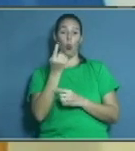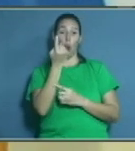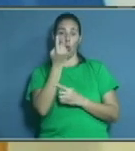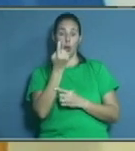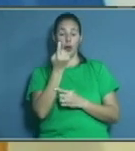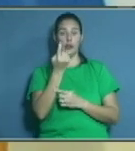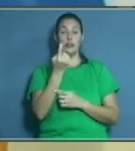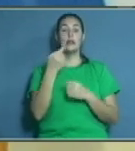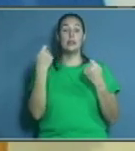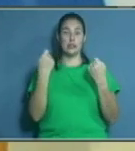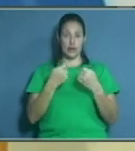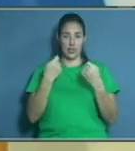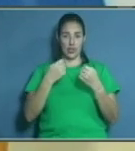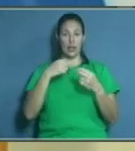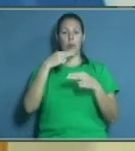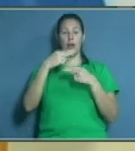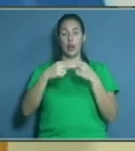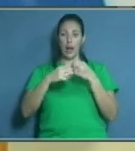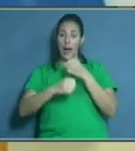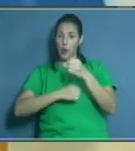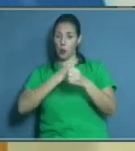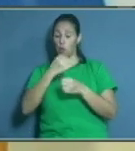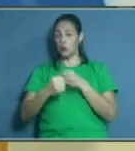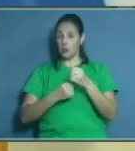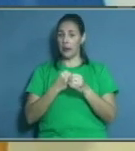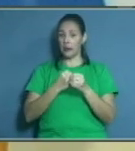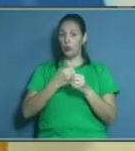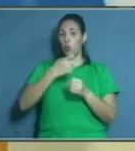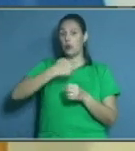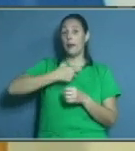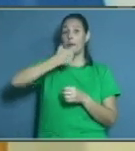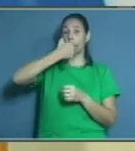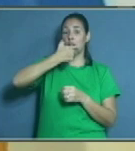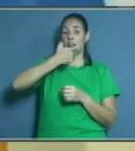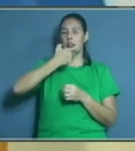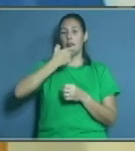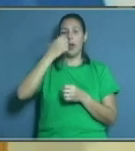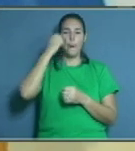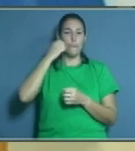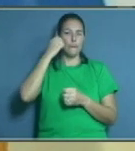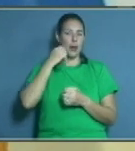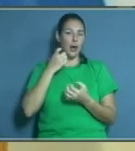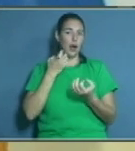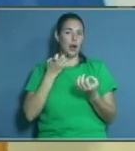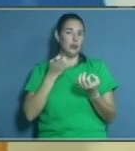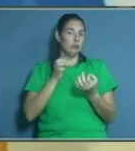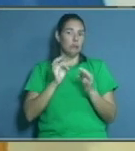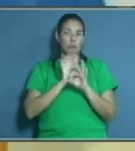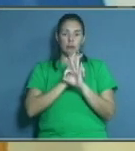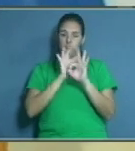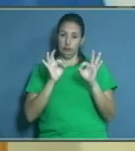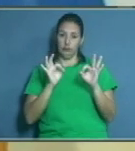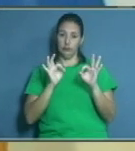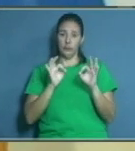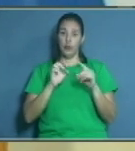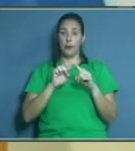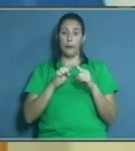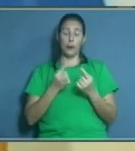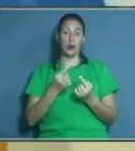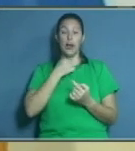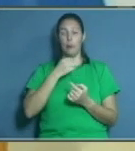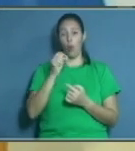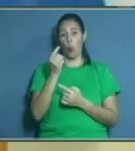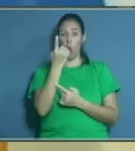icamente bien diseñada, una prótesis con mayor amplitud. En el caso en que sea un solo molar en el que